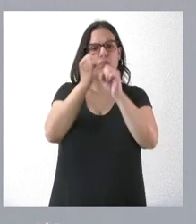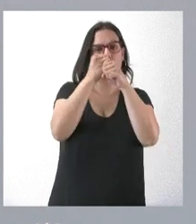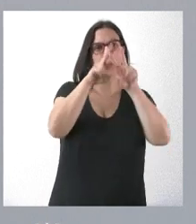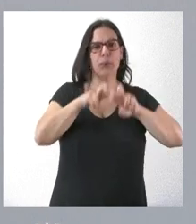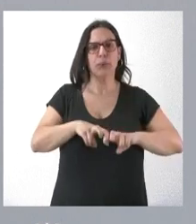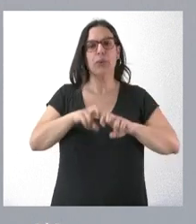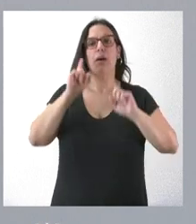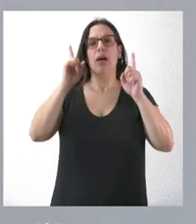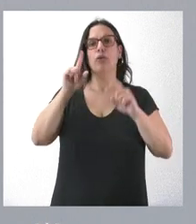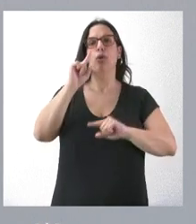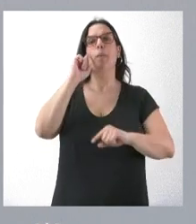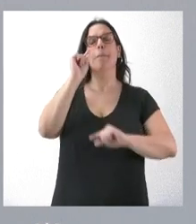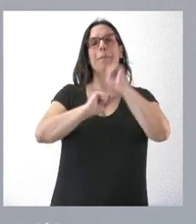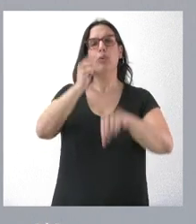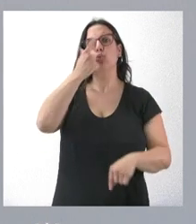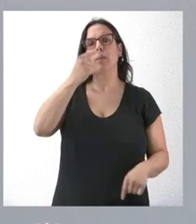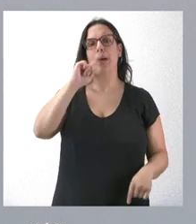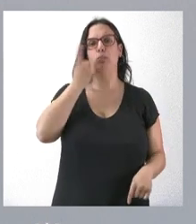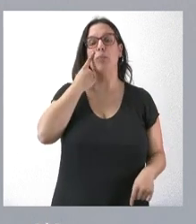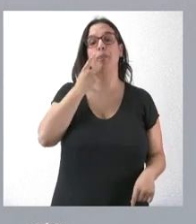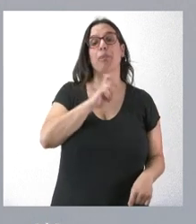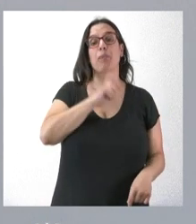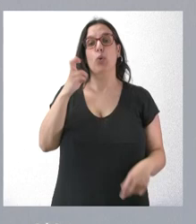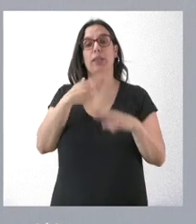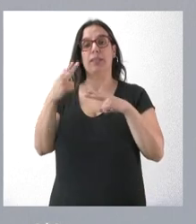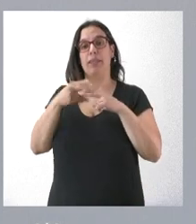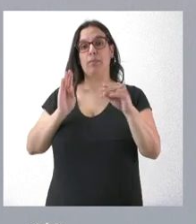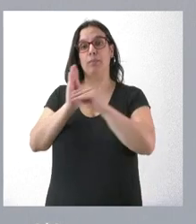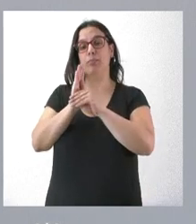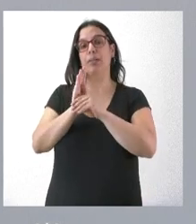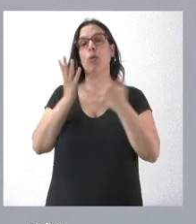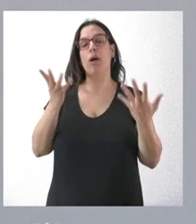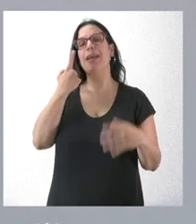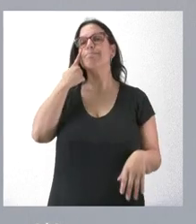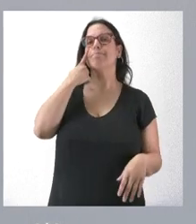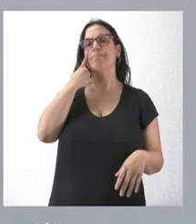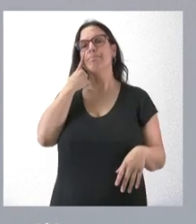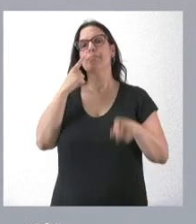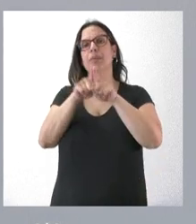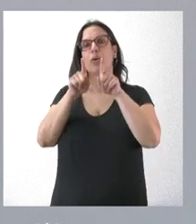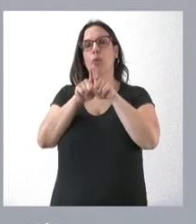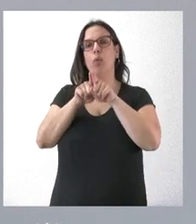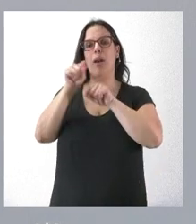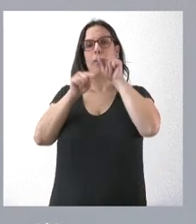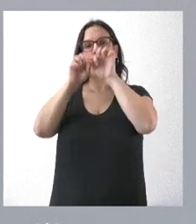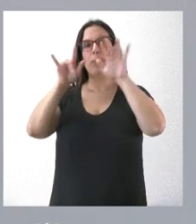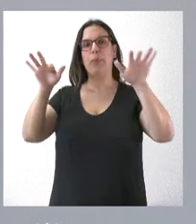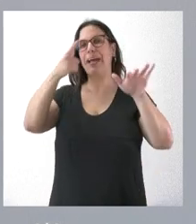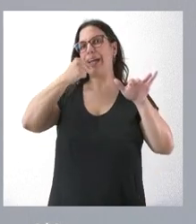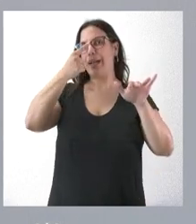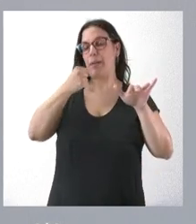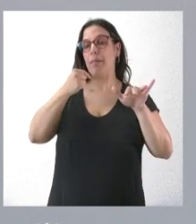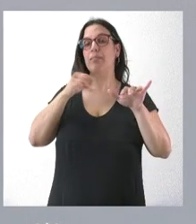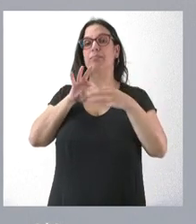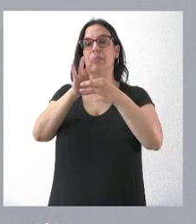diagnóstico de virus gripal. La otra actividad con este importe se refiere a la vigilancia aeroepidemiológica de la gripe, consistente en el